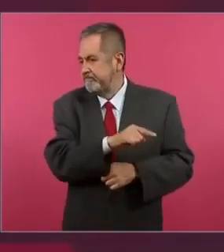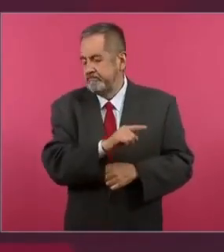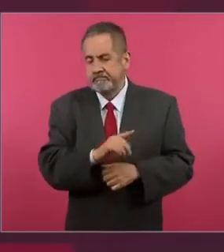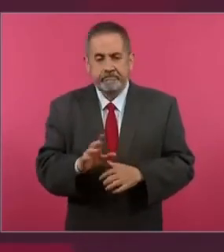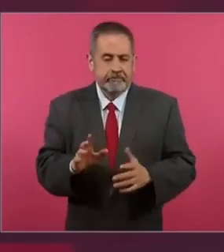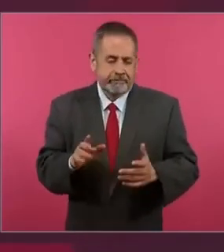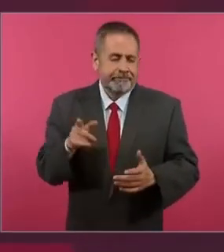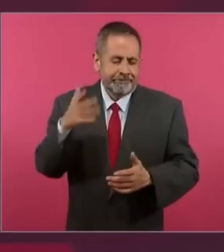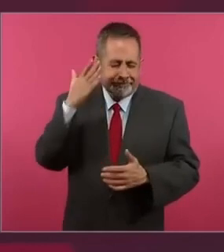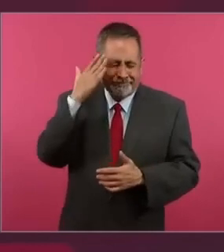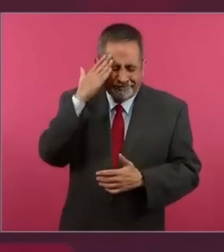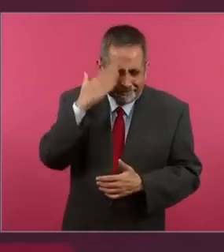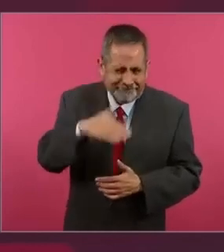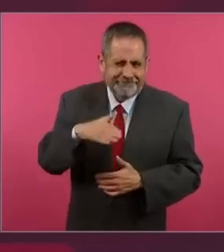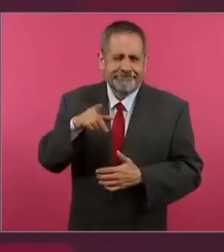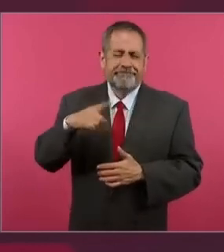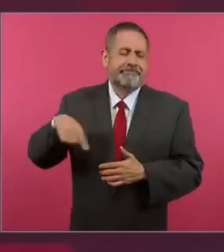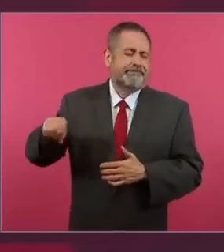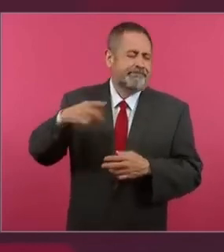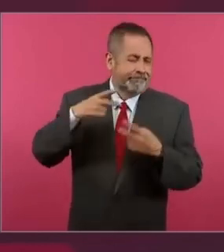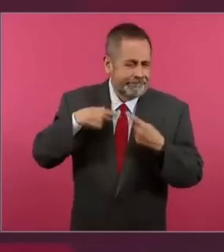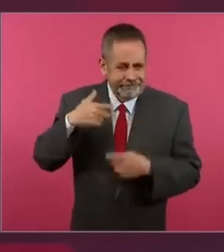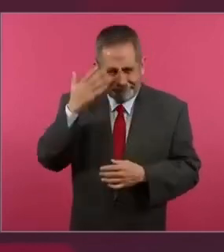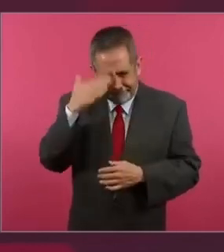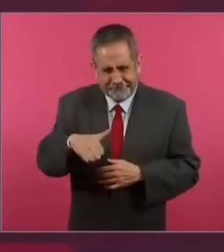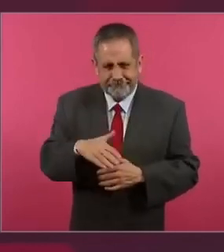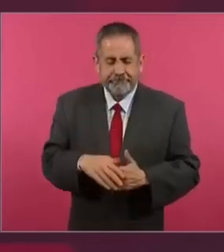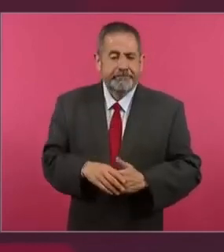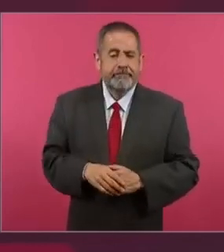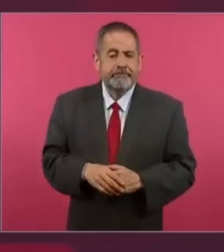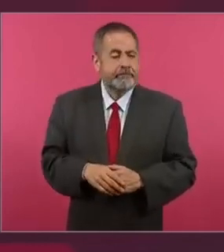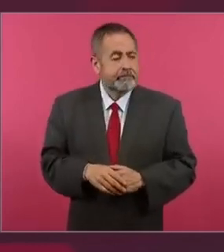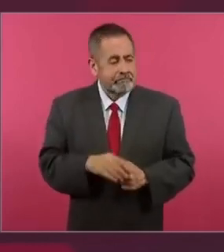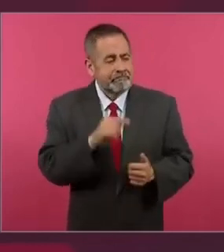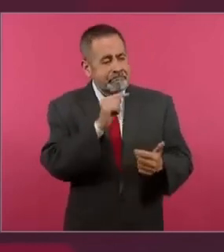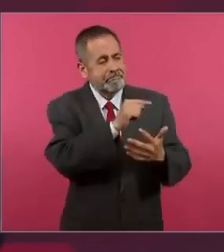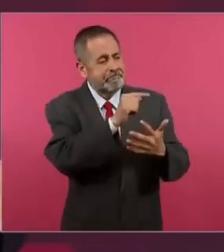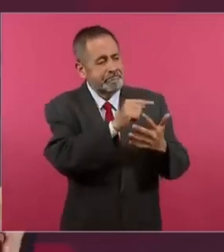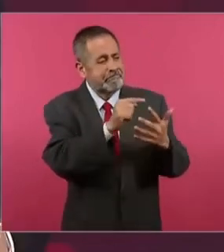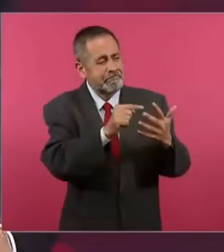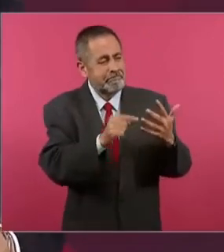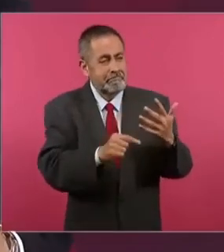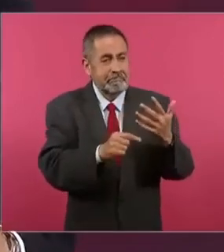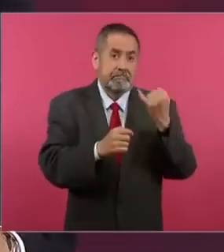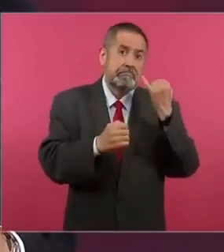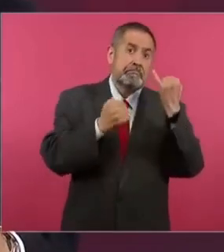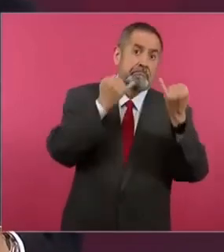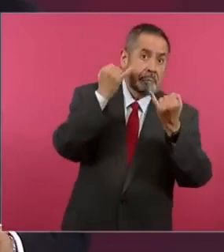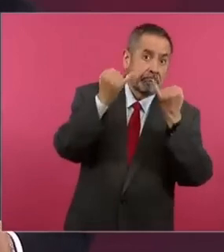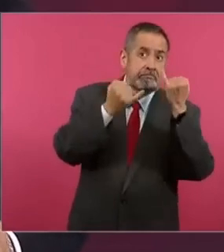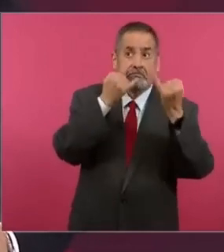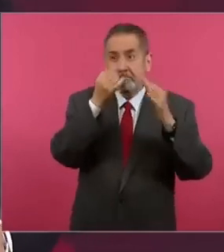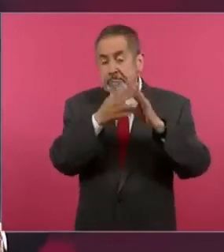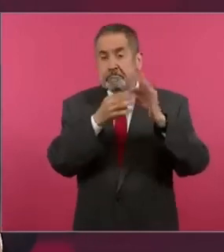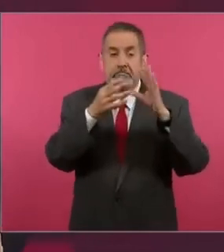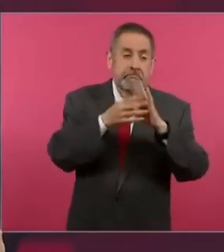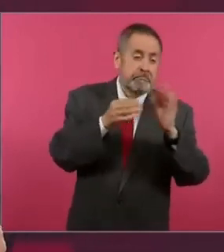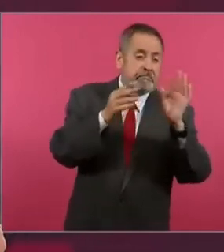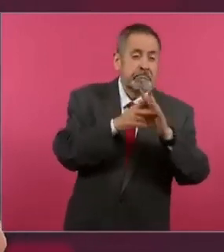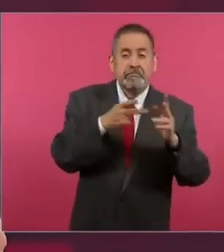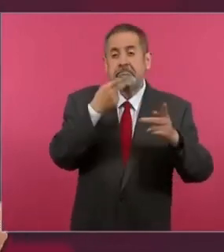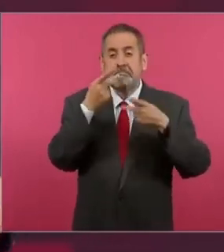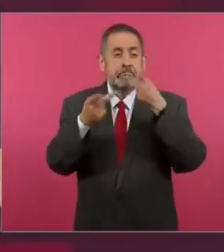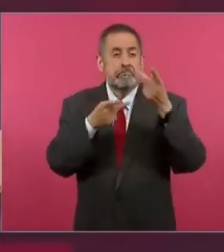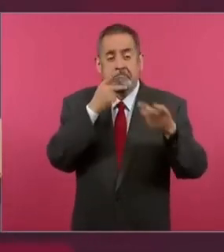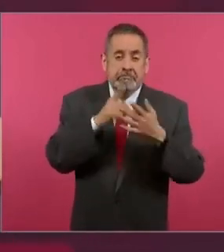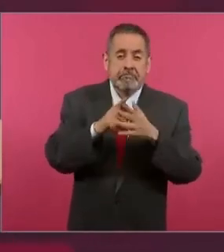de que todas estas pseudo-teorías, estos sofismas, estas